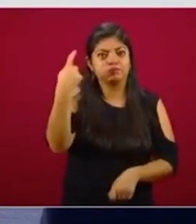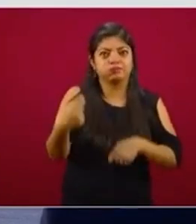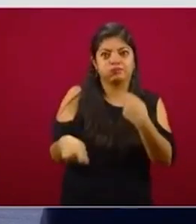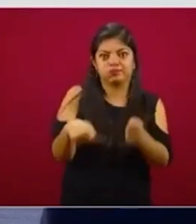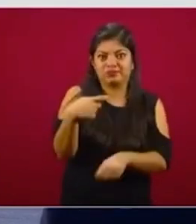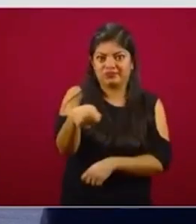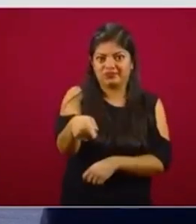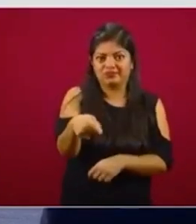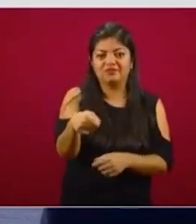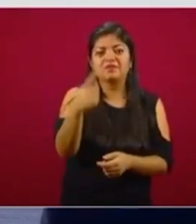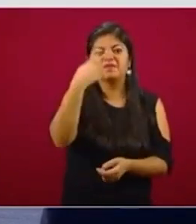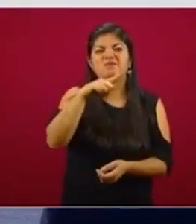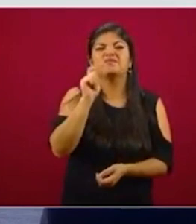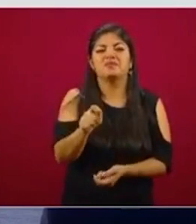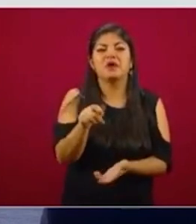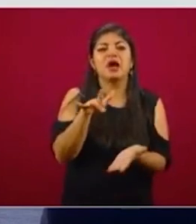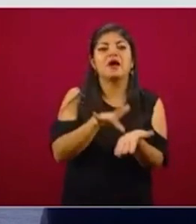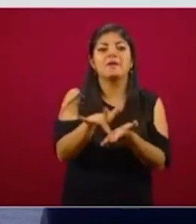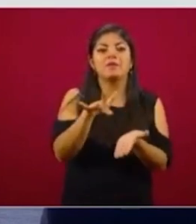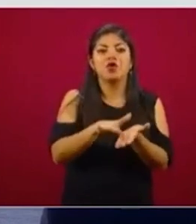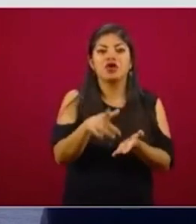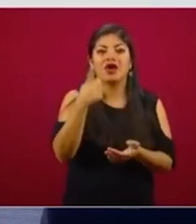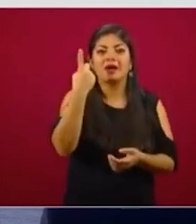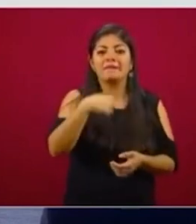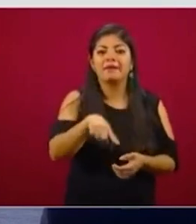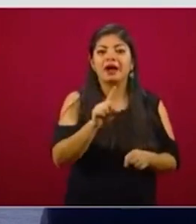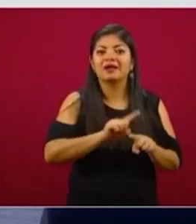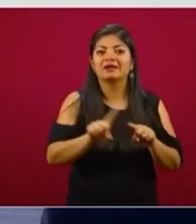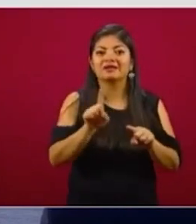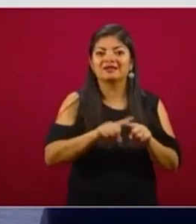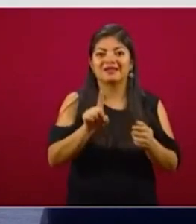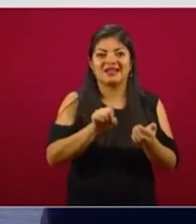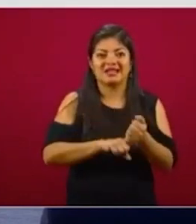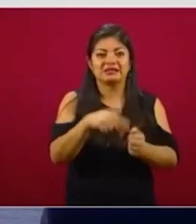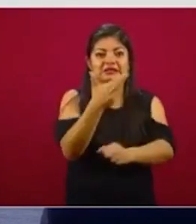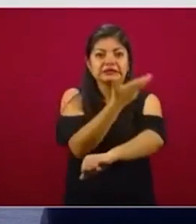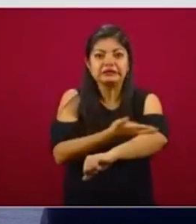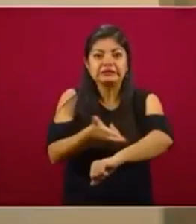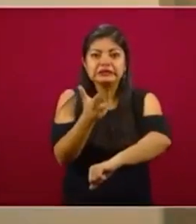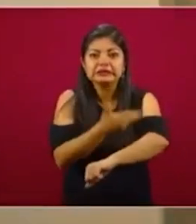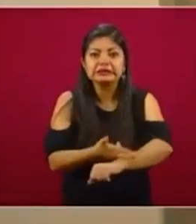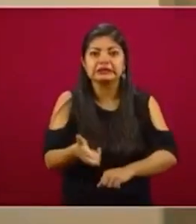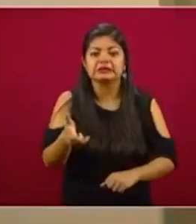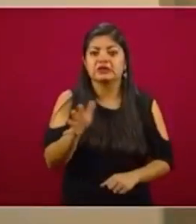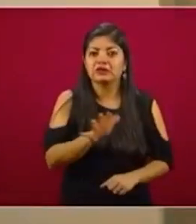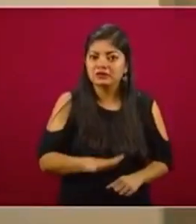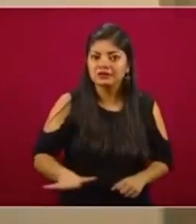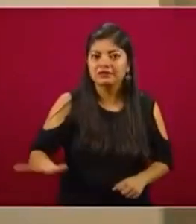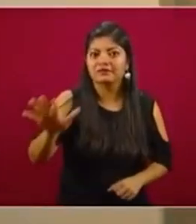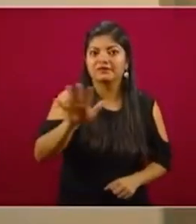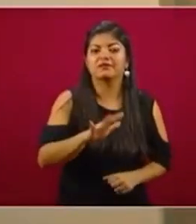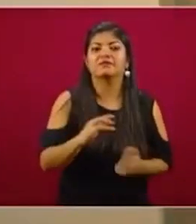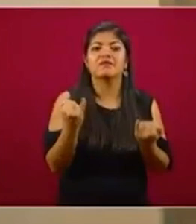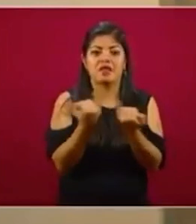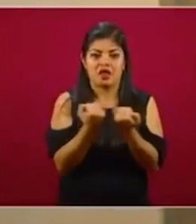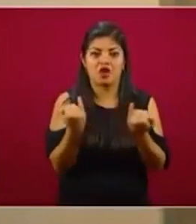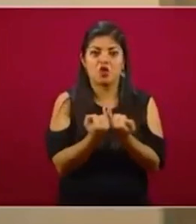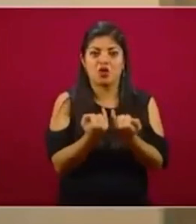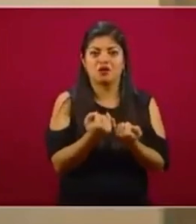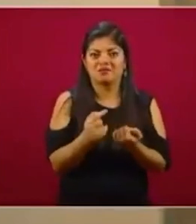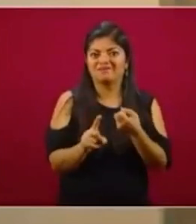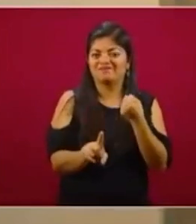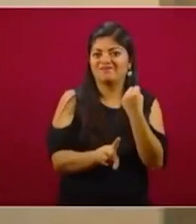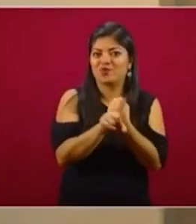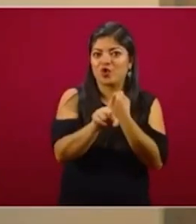apoyar diferentes aspectos de la gestión pública y de los problemas